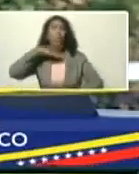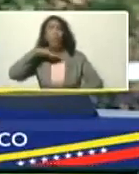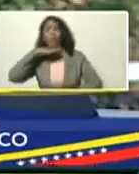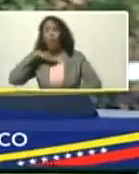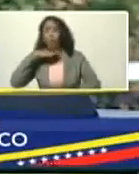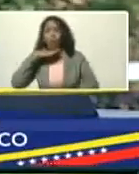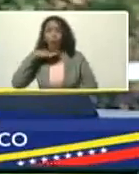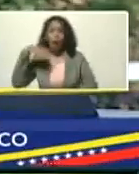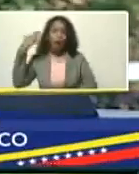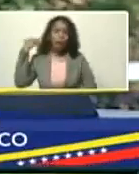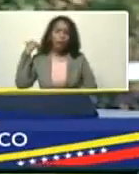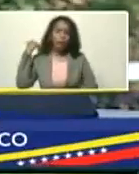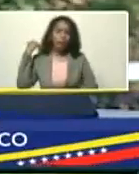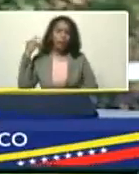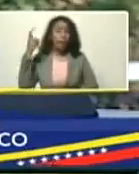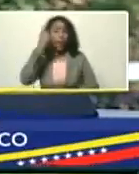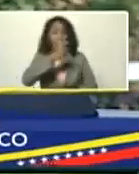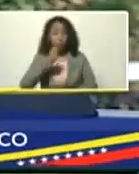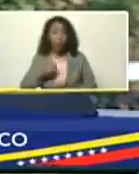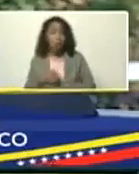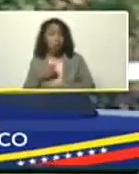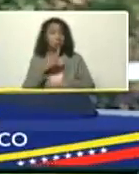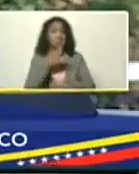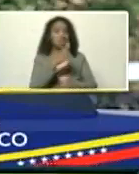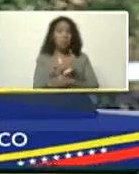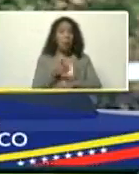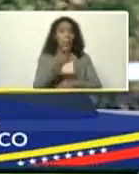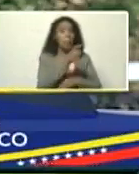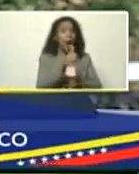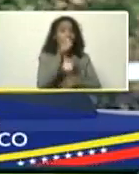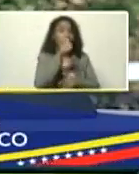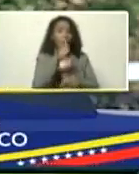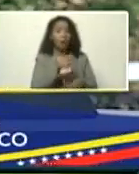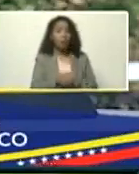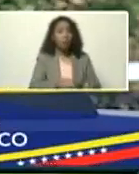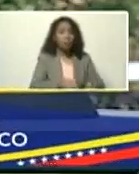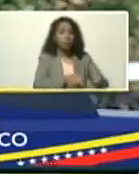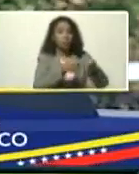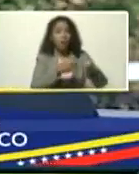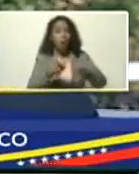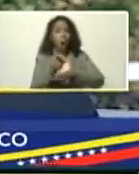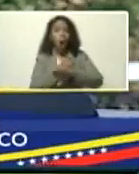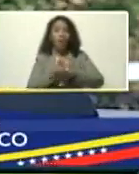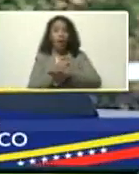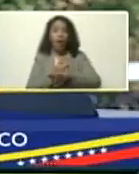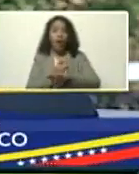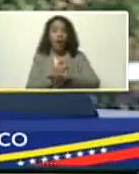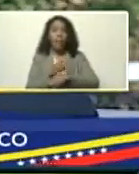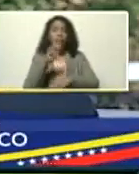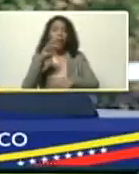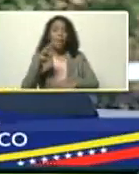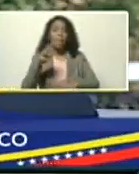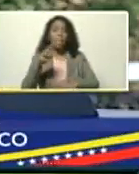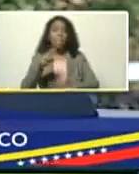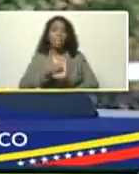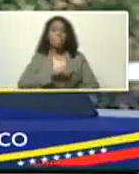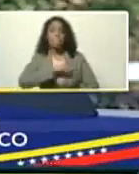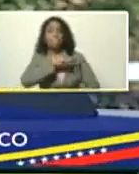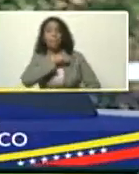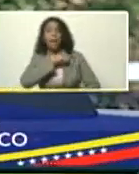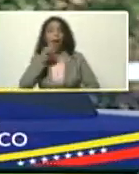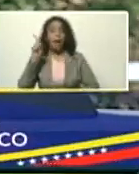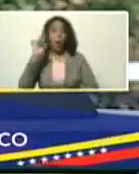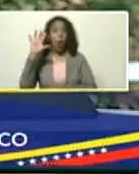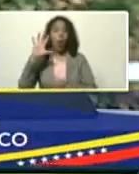y, la gente iba a la búsqueda de esa agua. En el gobierno del general Marcos Pérez Jiménez, él logró,